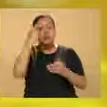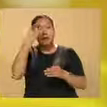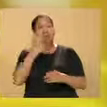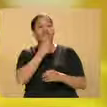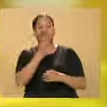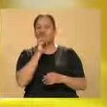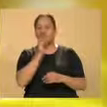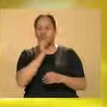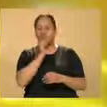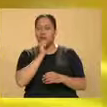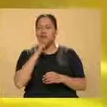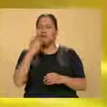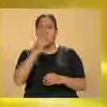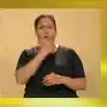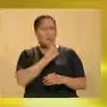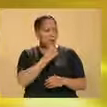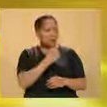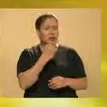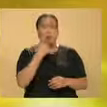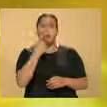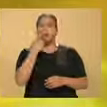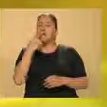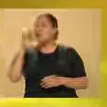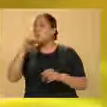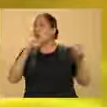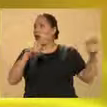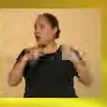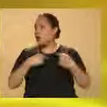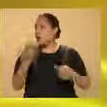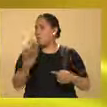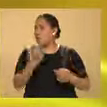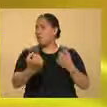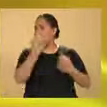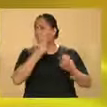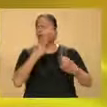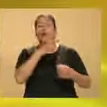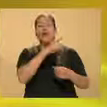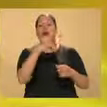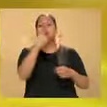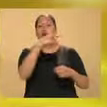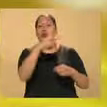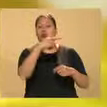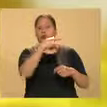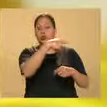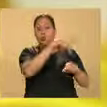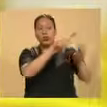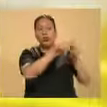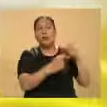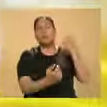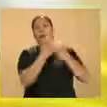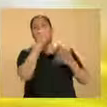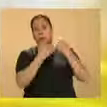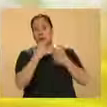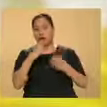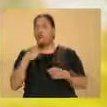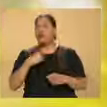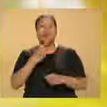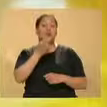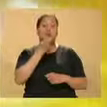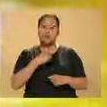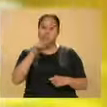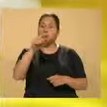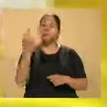Sin embargo, los hombres no deben de tener miedo de denunciar si su esposa le pega, si su hermana lo golpea. Oye, tienes que